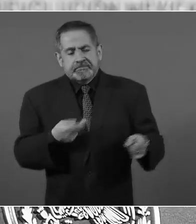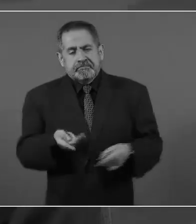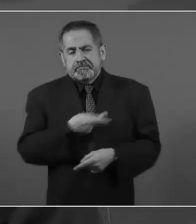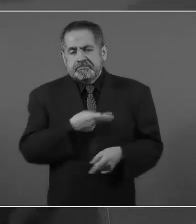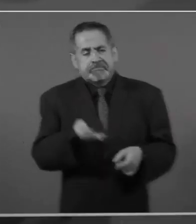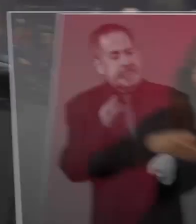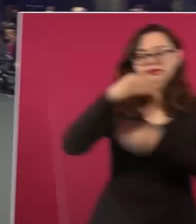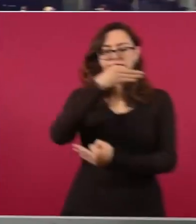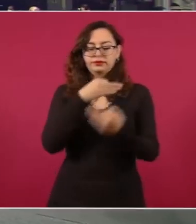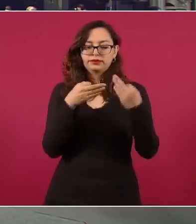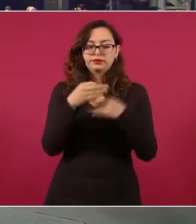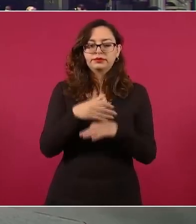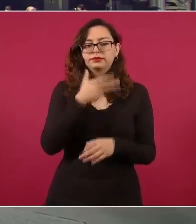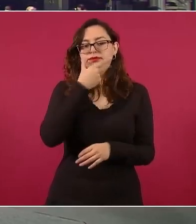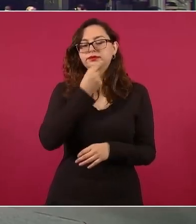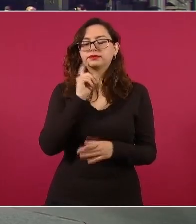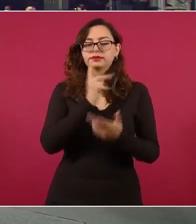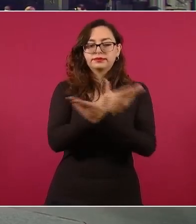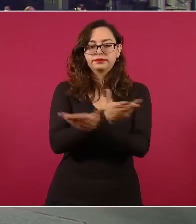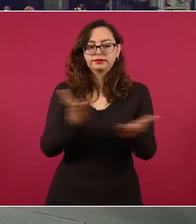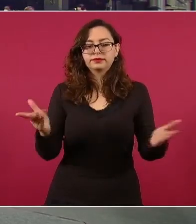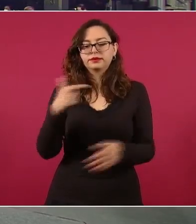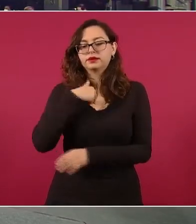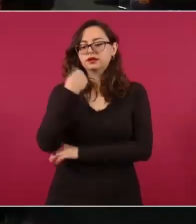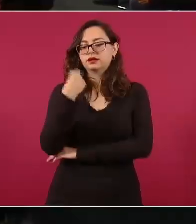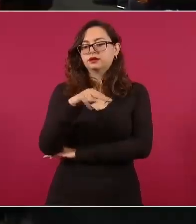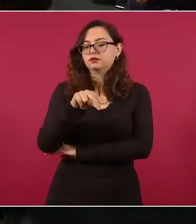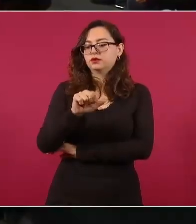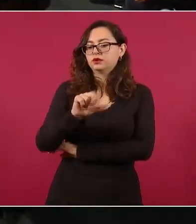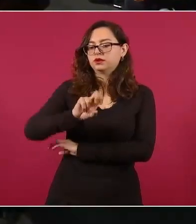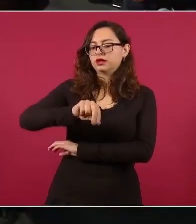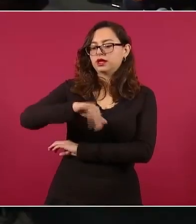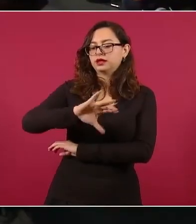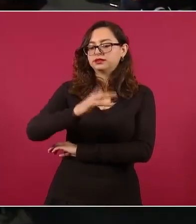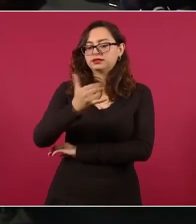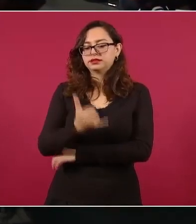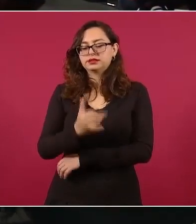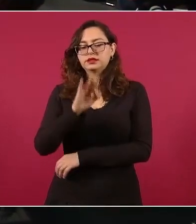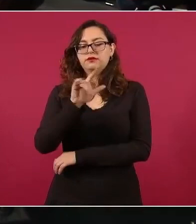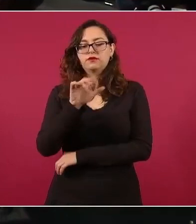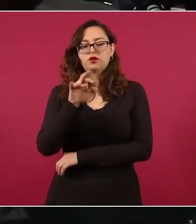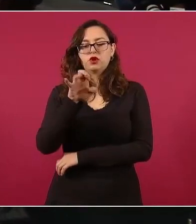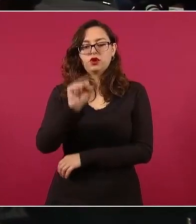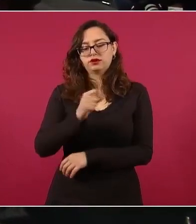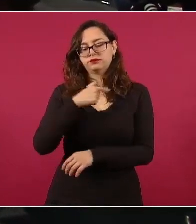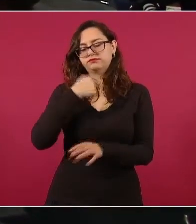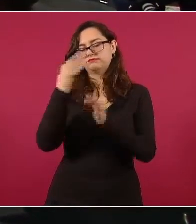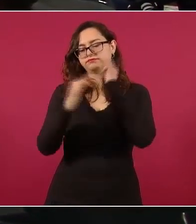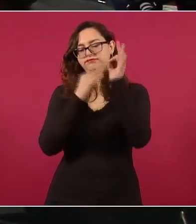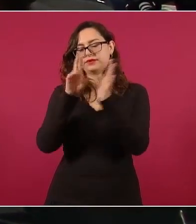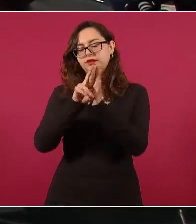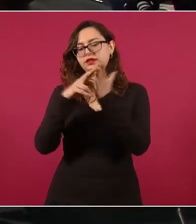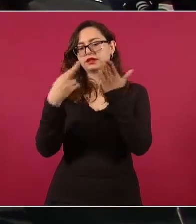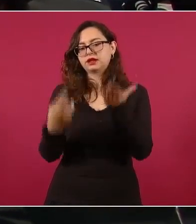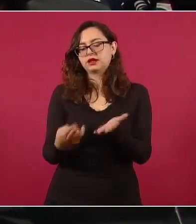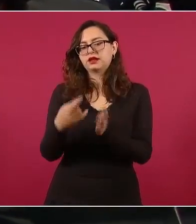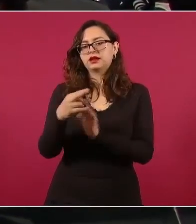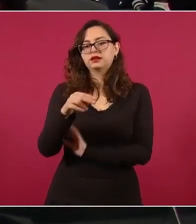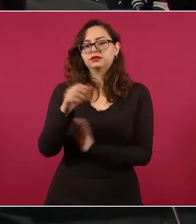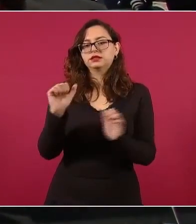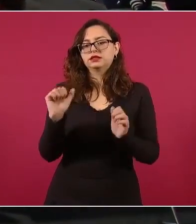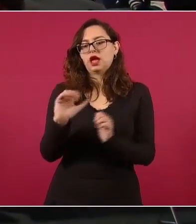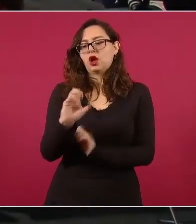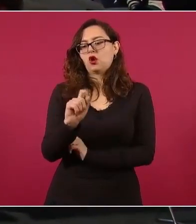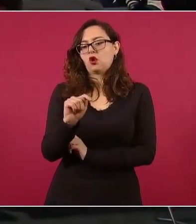ternuritas. Presidente, quisiera preguntarle sobre estas declaraciones de los expresidentes Ernesto Cedillo